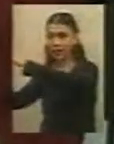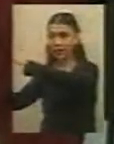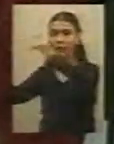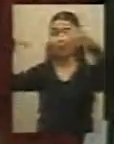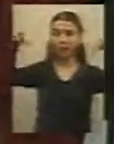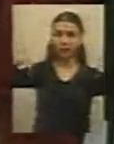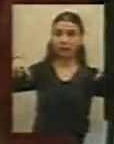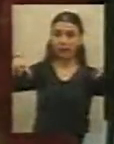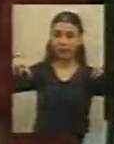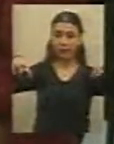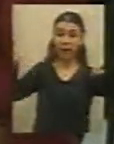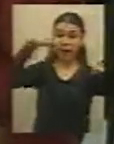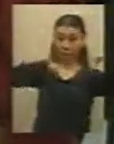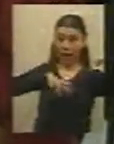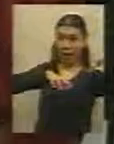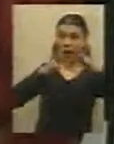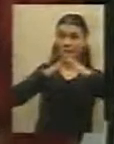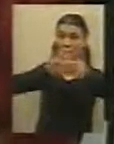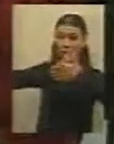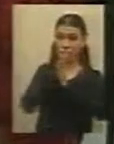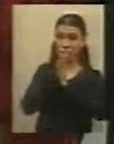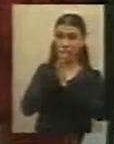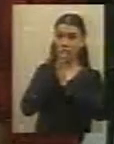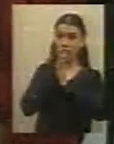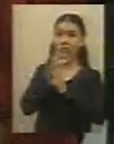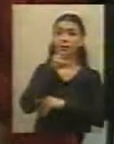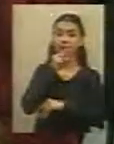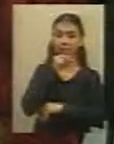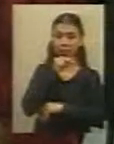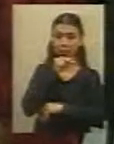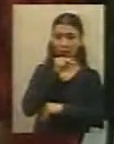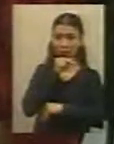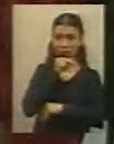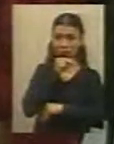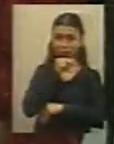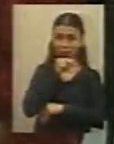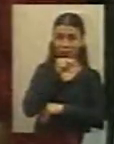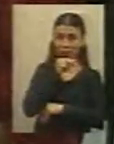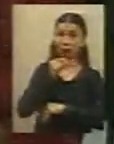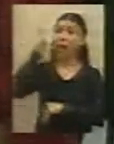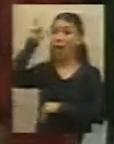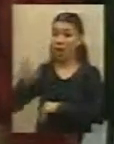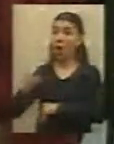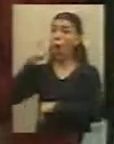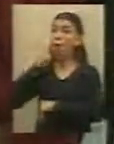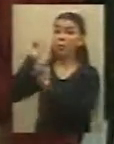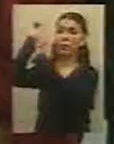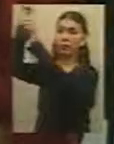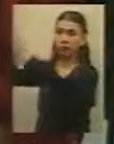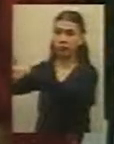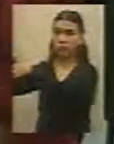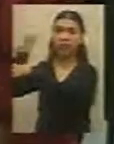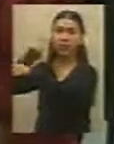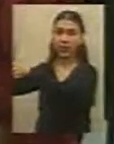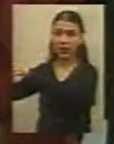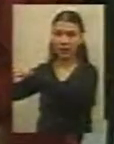recién. Lo acabamos de acordar. El primer paso nosotros era poder reubicar a esta persona, ya lo hemos logrado, y